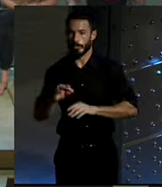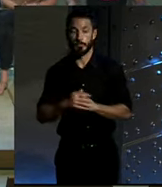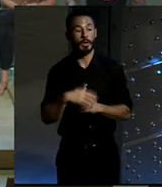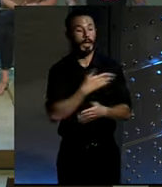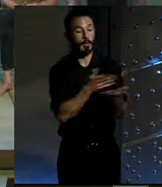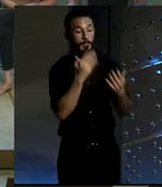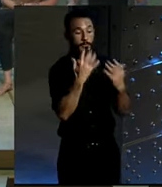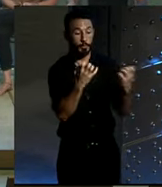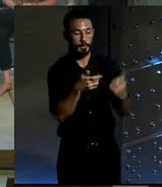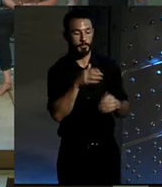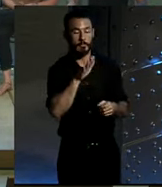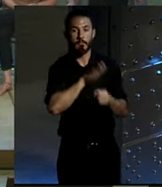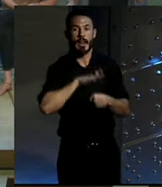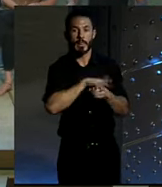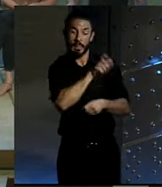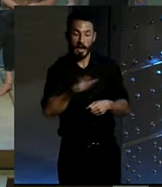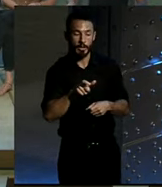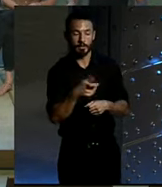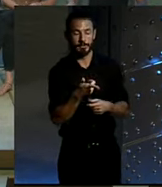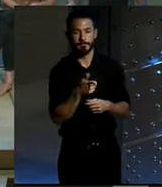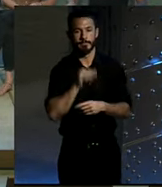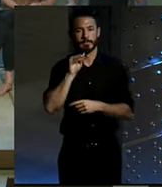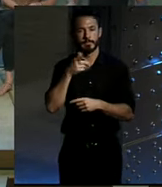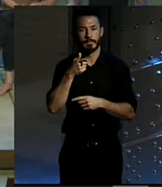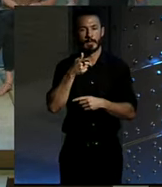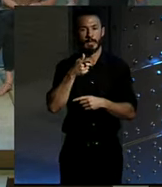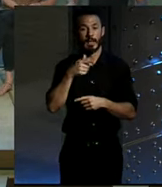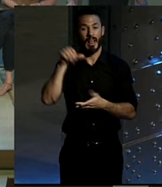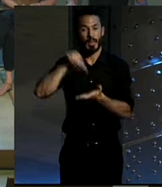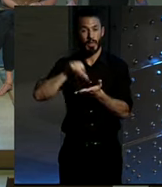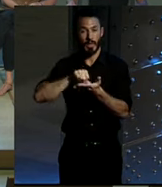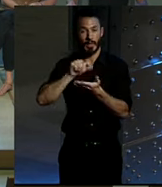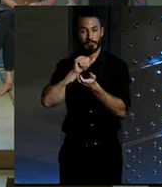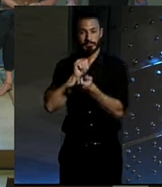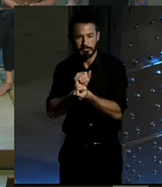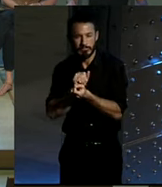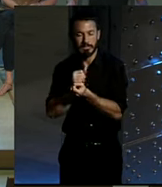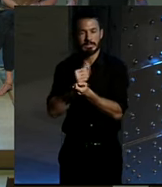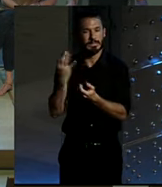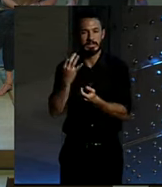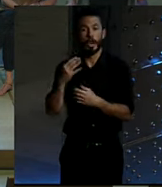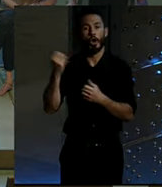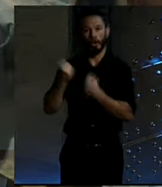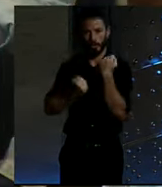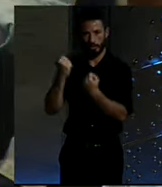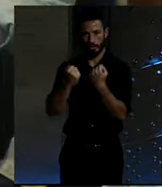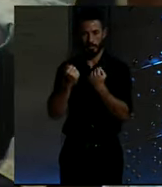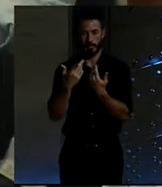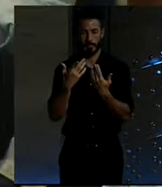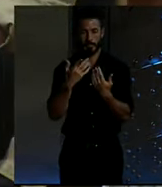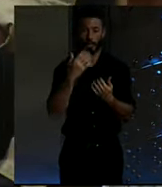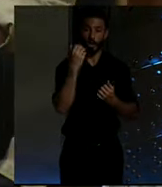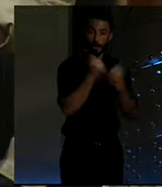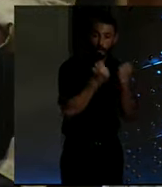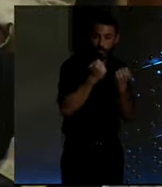Habéis hablado de que la condena para las ciudades son los coches. Entonces, ¿no podrán convivir en paz